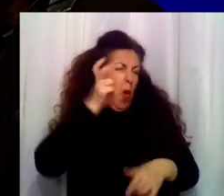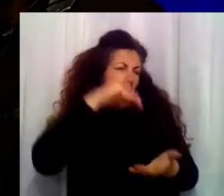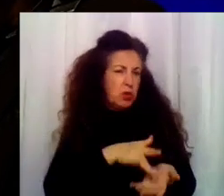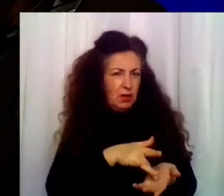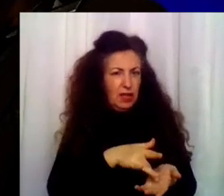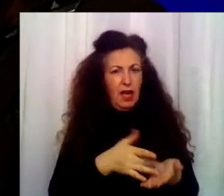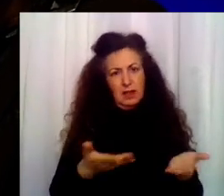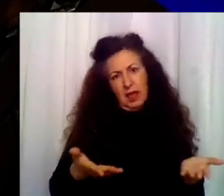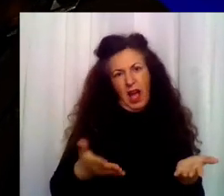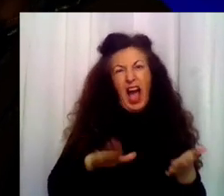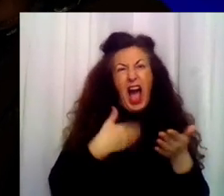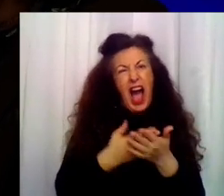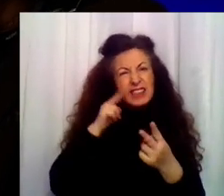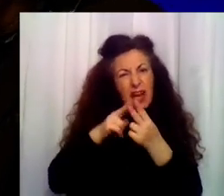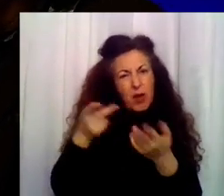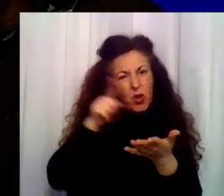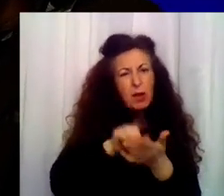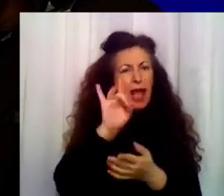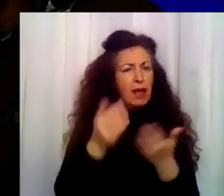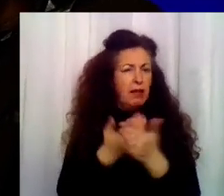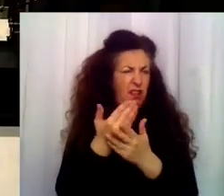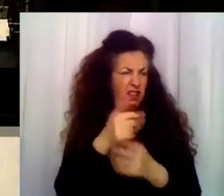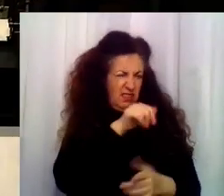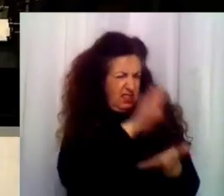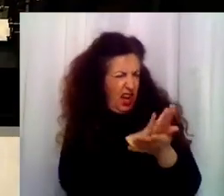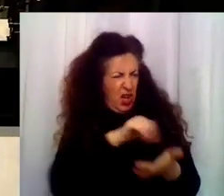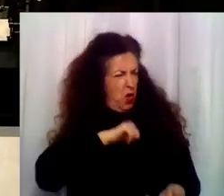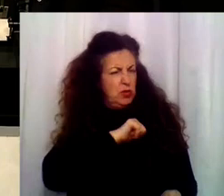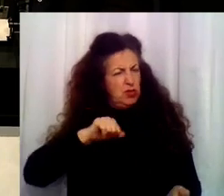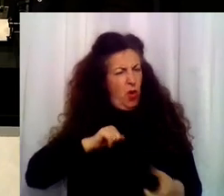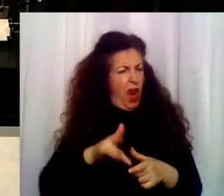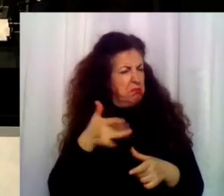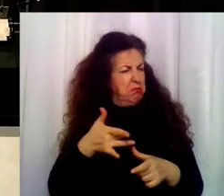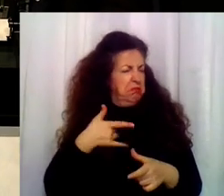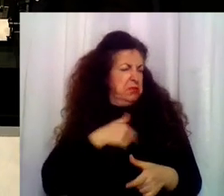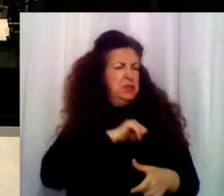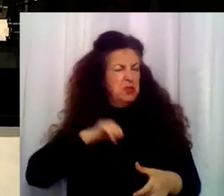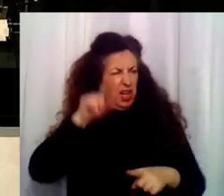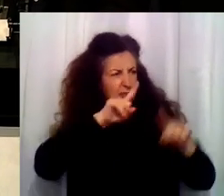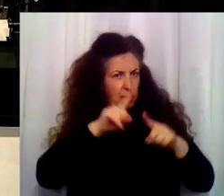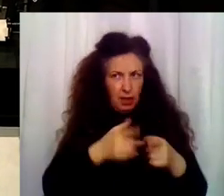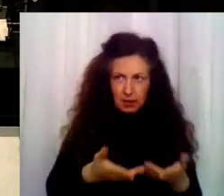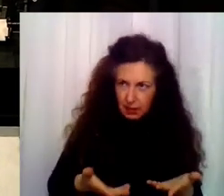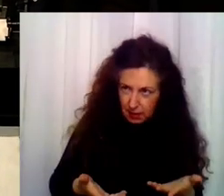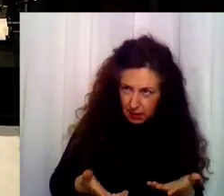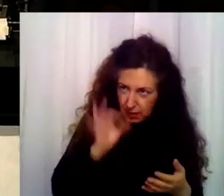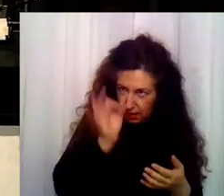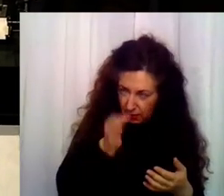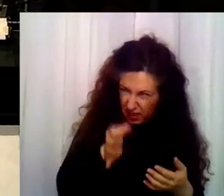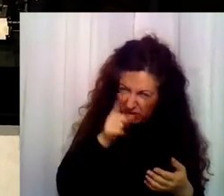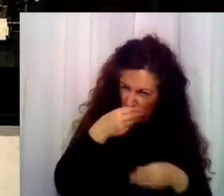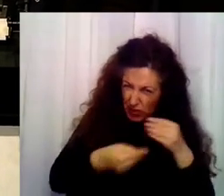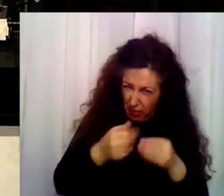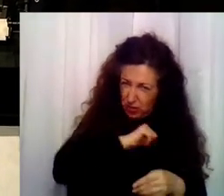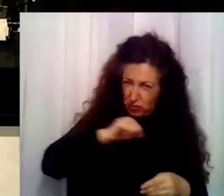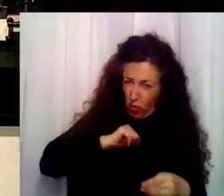hasta dentro de quince días no... Me corro por mi cuenta, a pierde cuidado. ¿Por tu cuenta? Natalia, ¿tú te